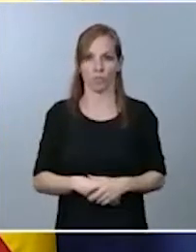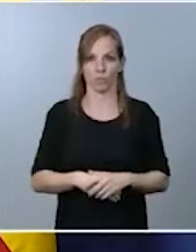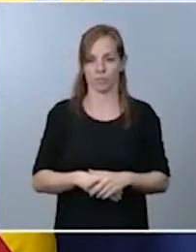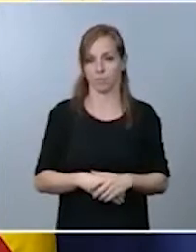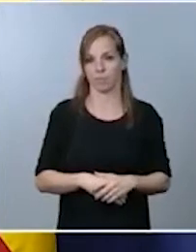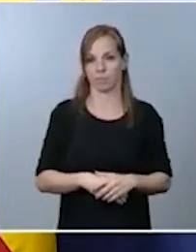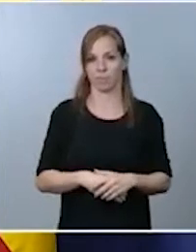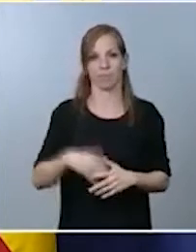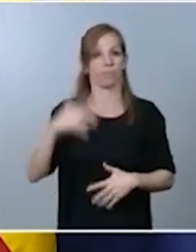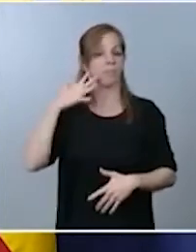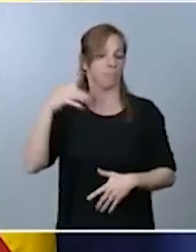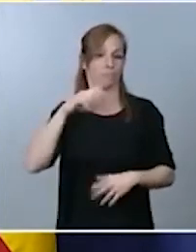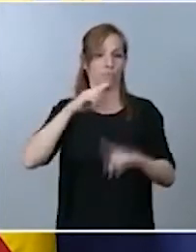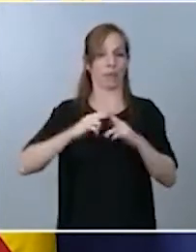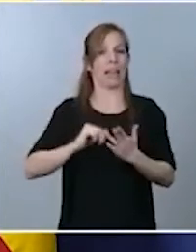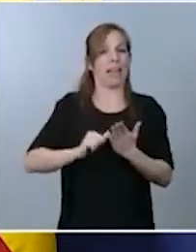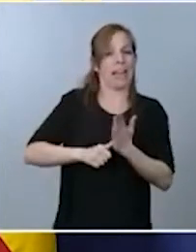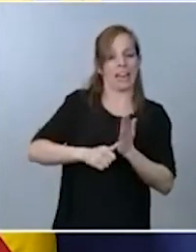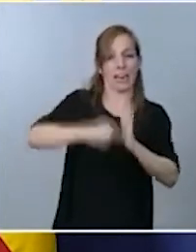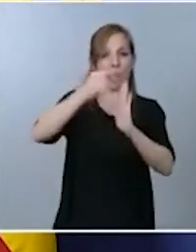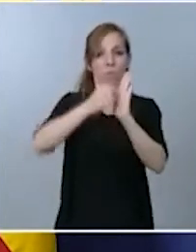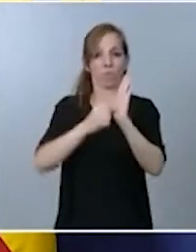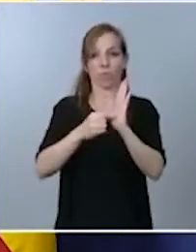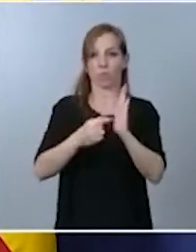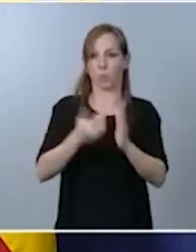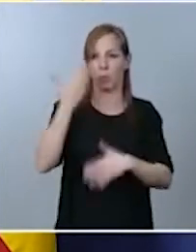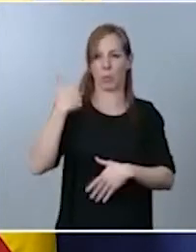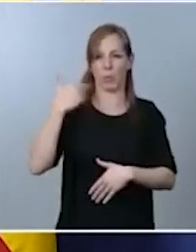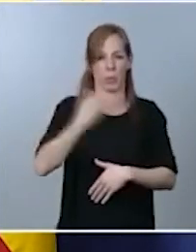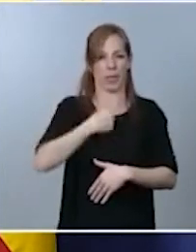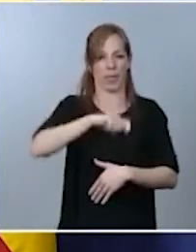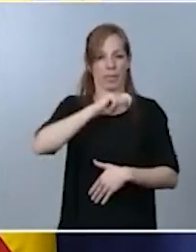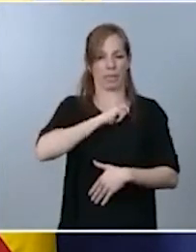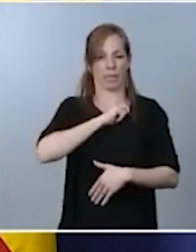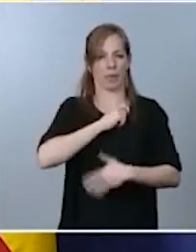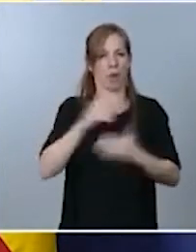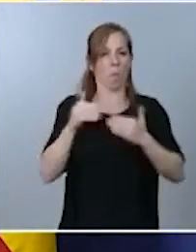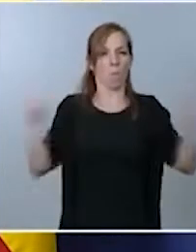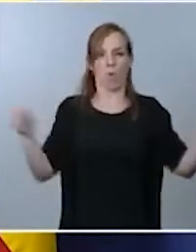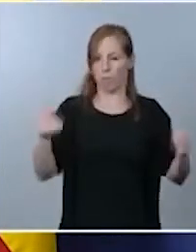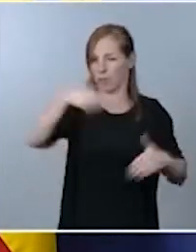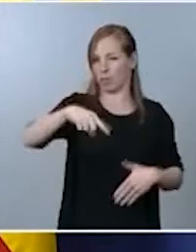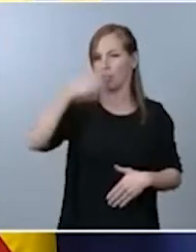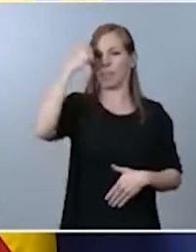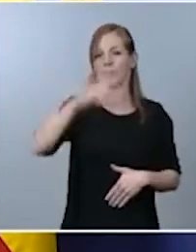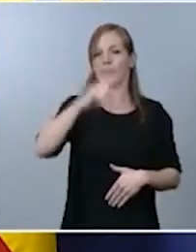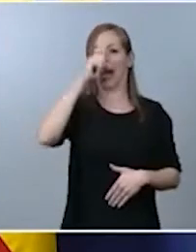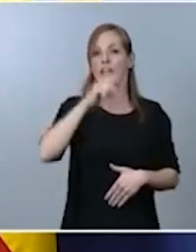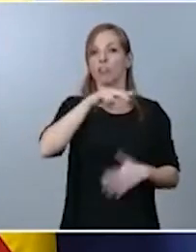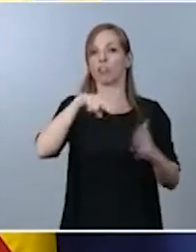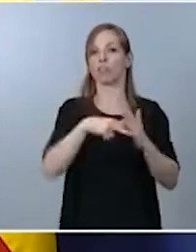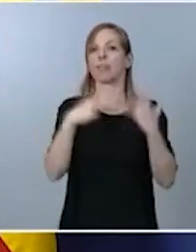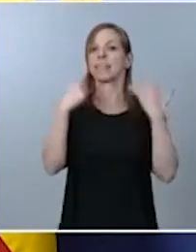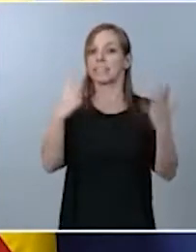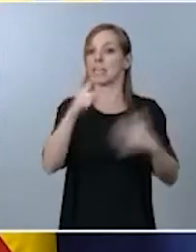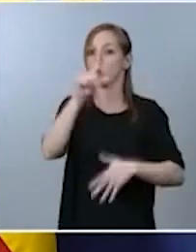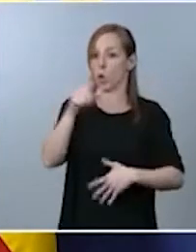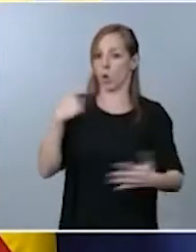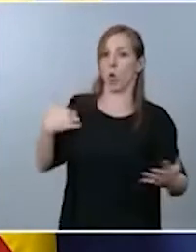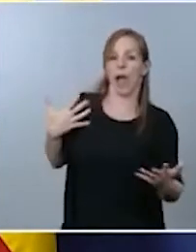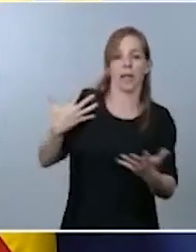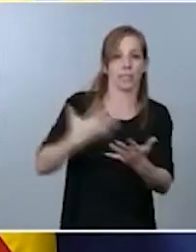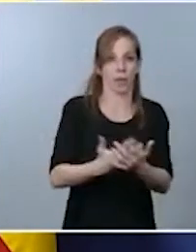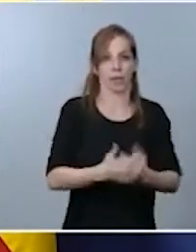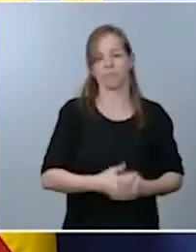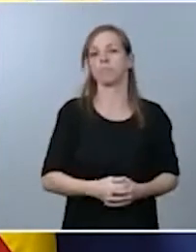carné por puntos se implantó en España, como todos ustedes saben, en julio de 2006 y nadie duda hoy de que ha sido